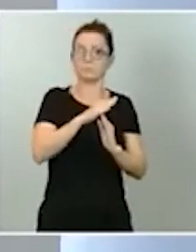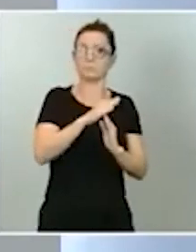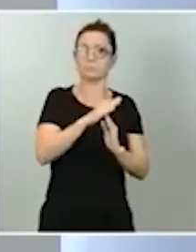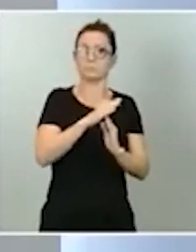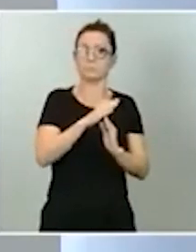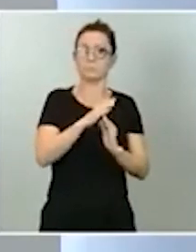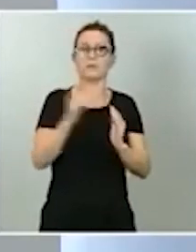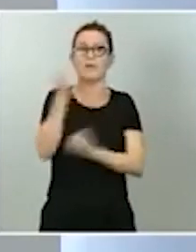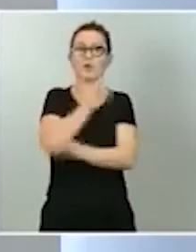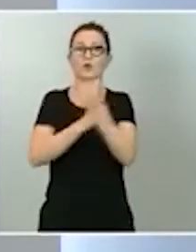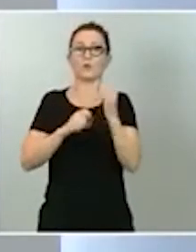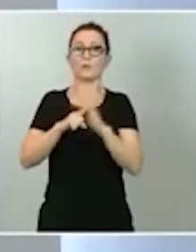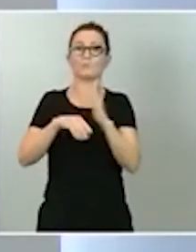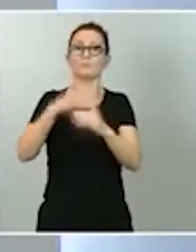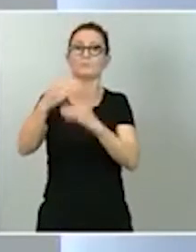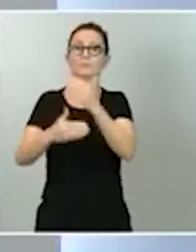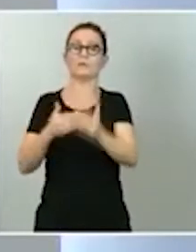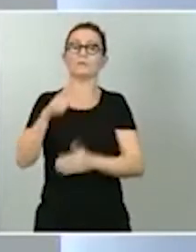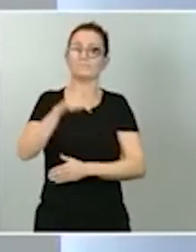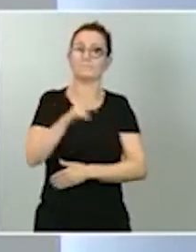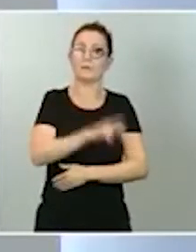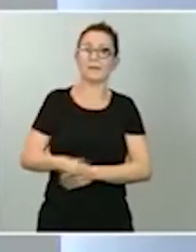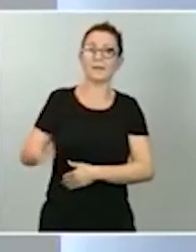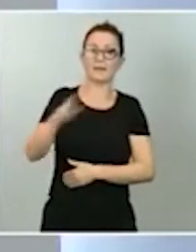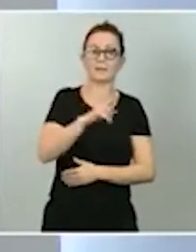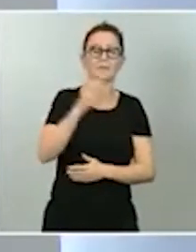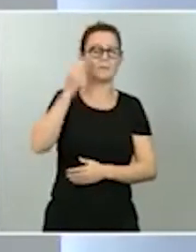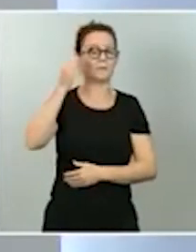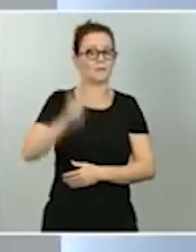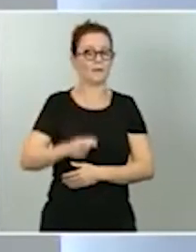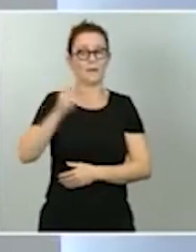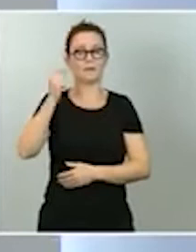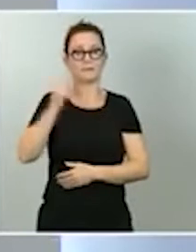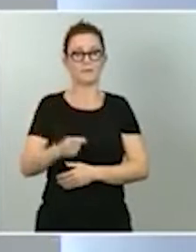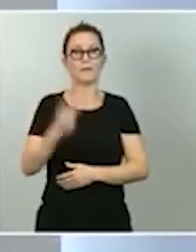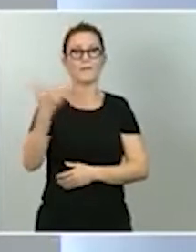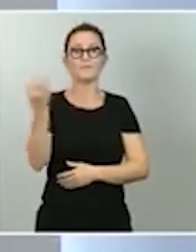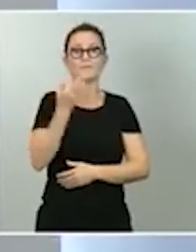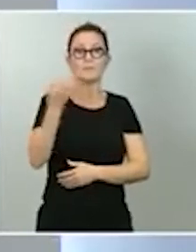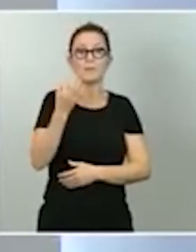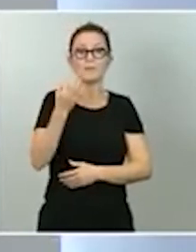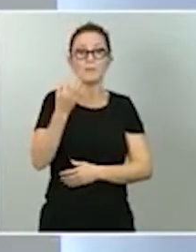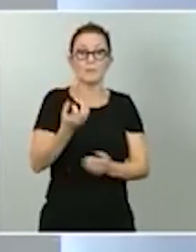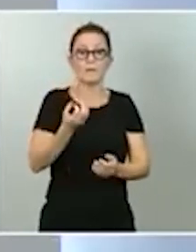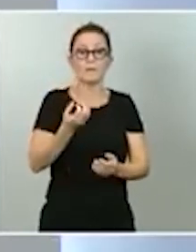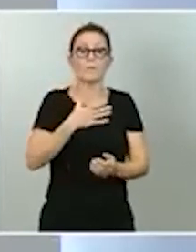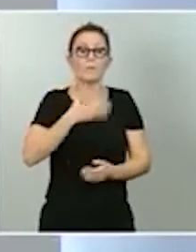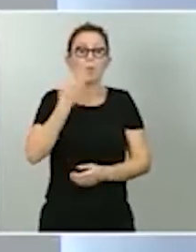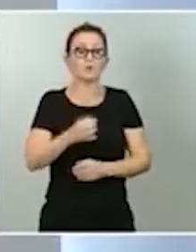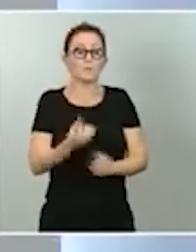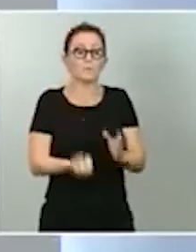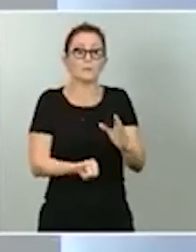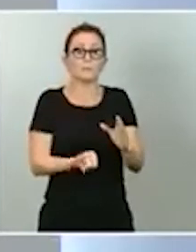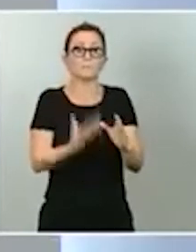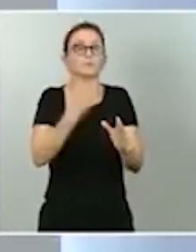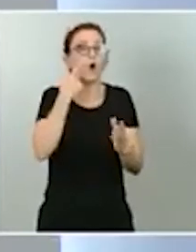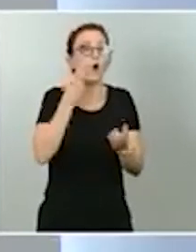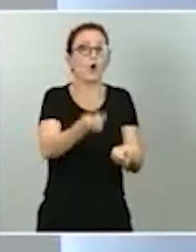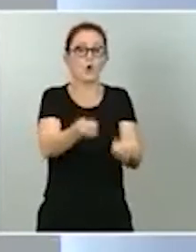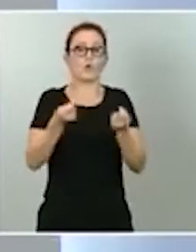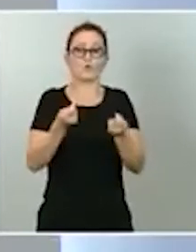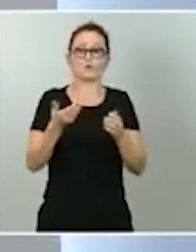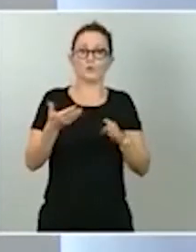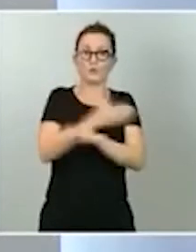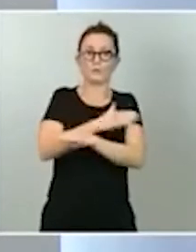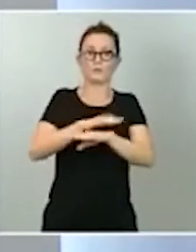lleva a insistir todo el tiempo en la importancia de controlar rápidamente los posibles brotes para que se mantenga esa senda positiva en la que se encuentra la